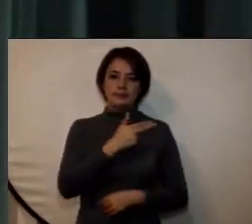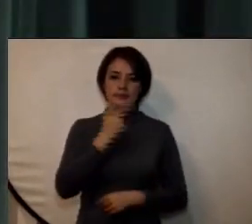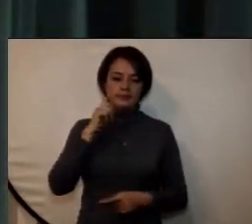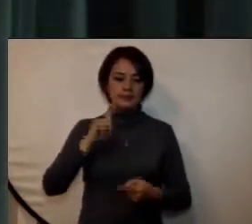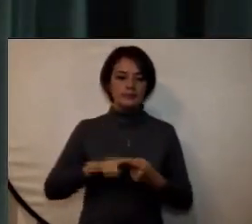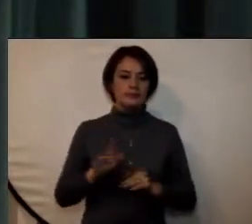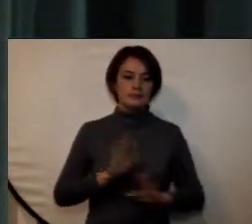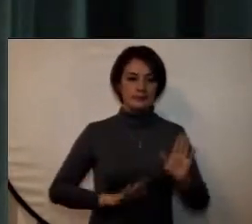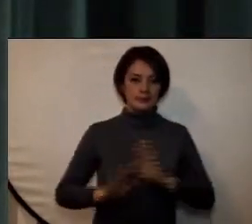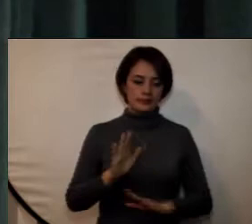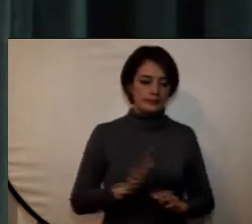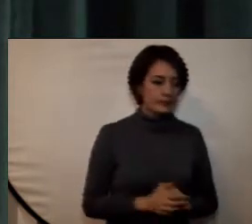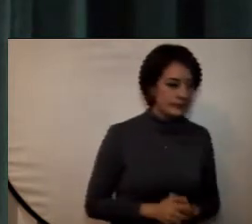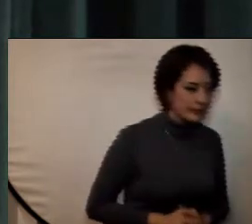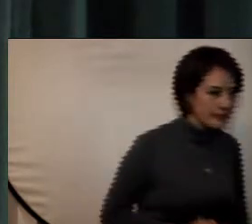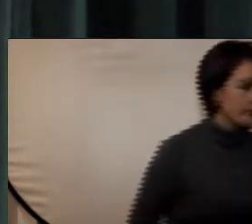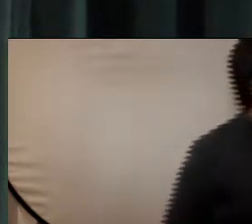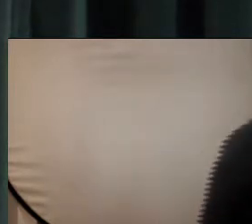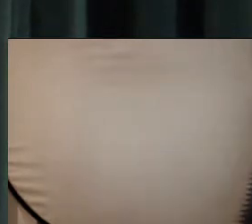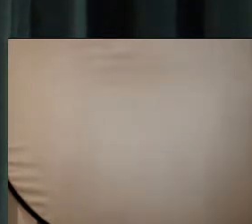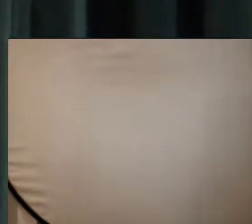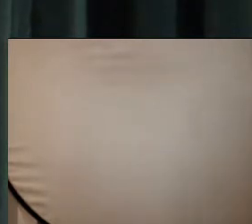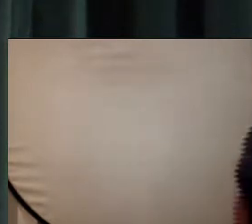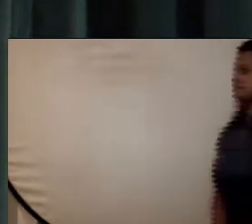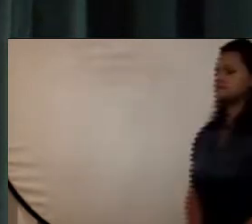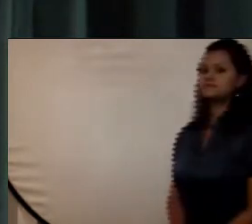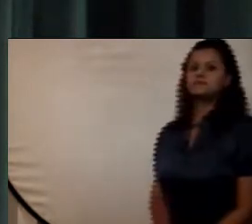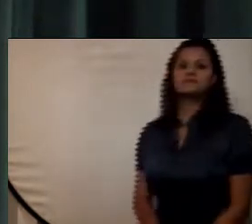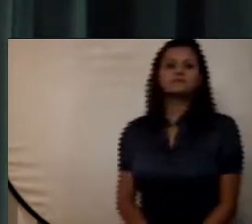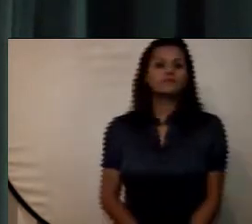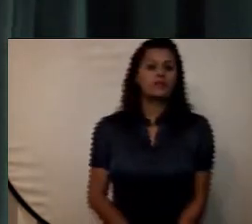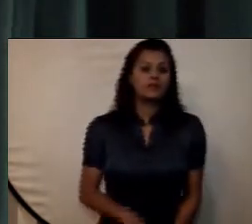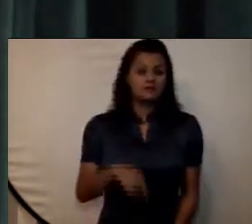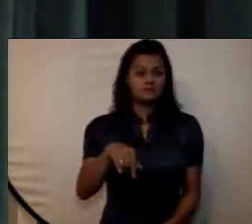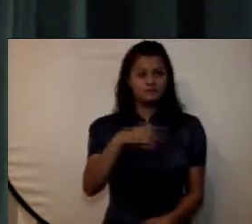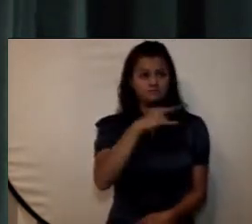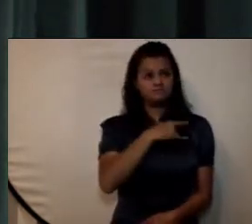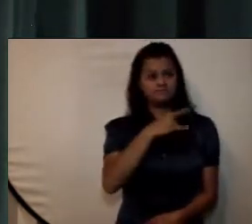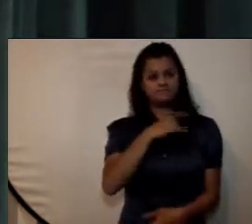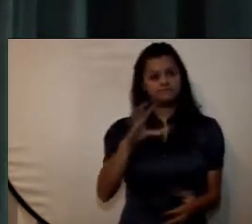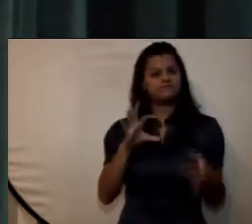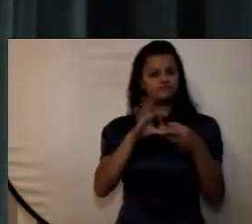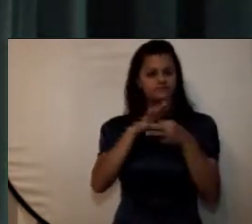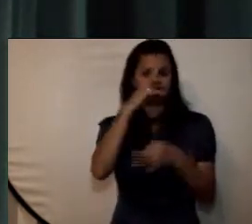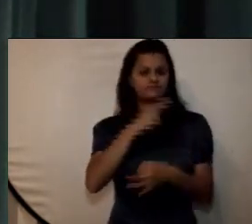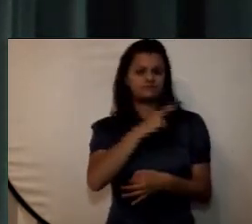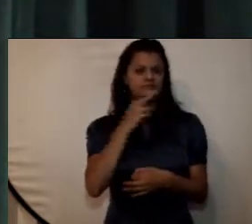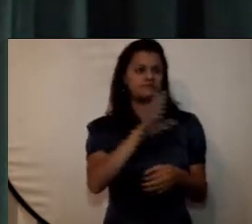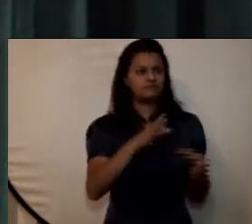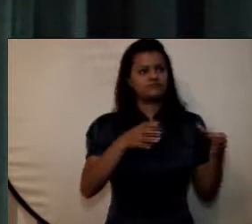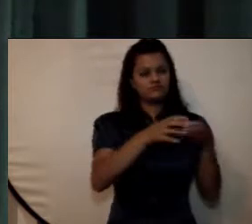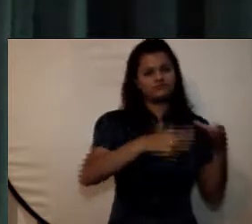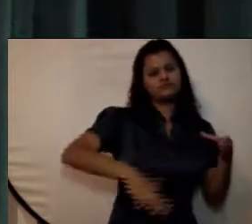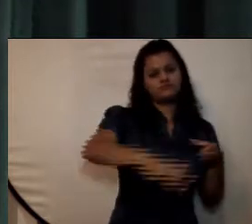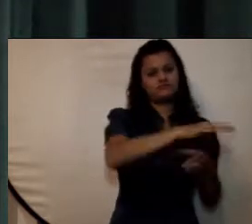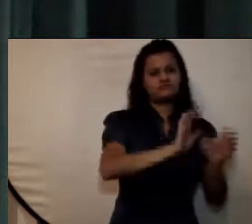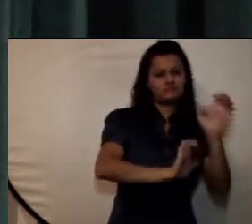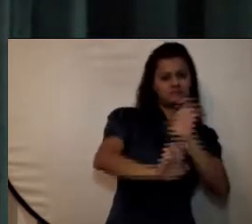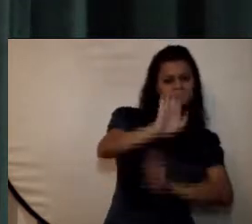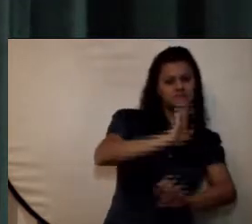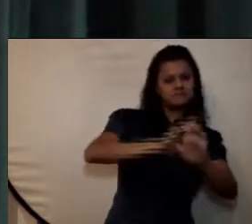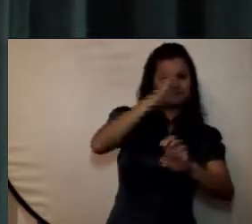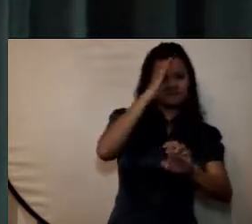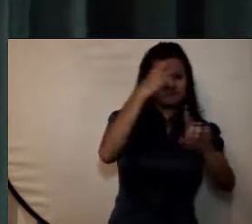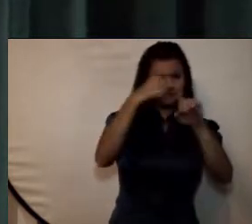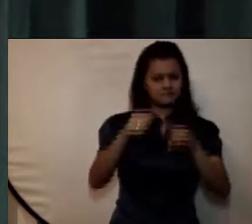sector defensa por lo que de manera permanente gestión de estrategias conducentes a la interacción y acompañamiento